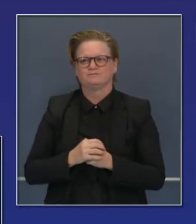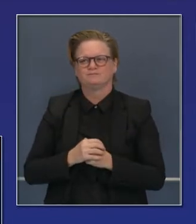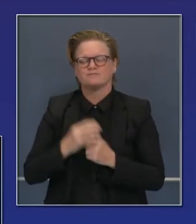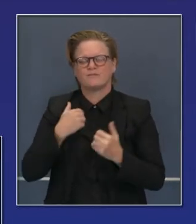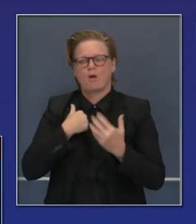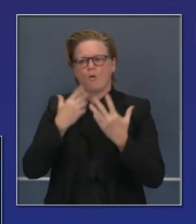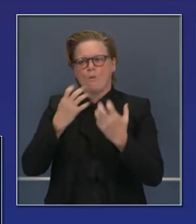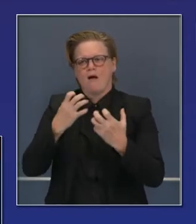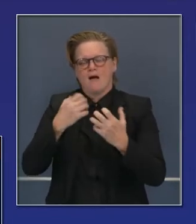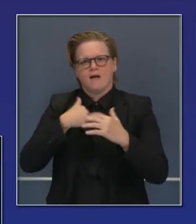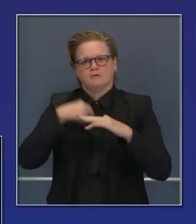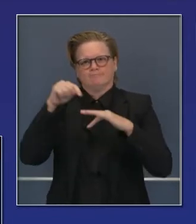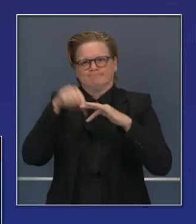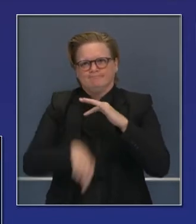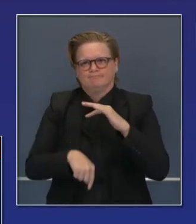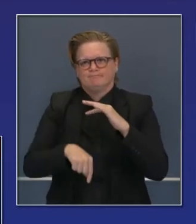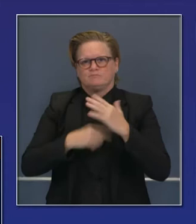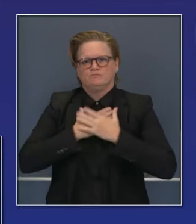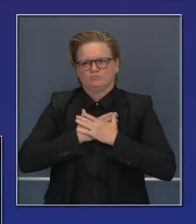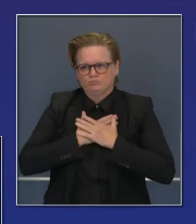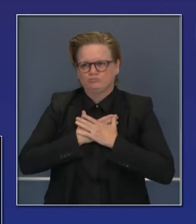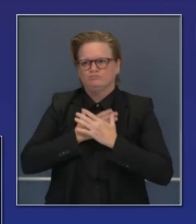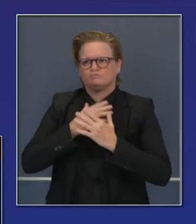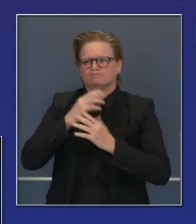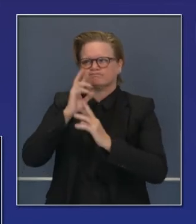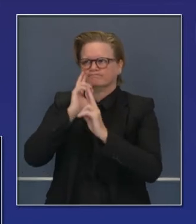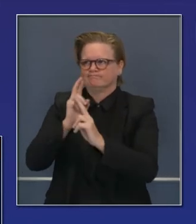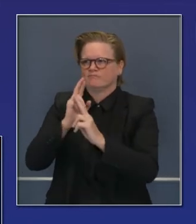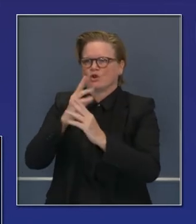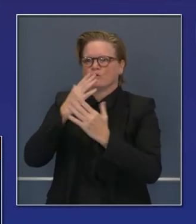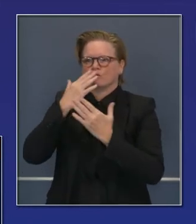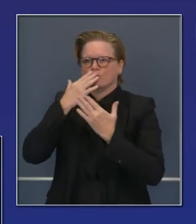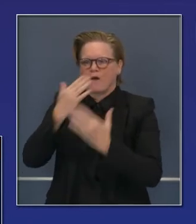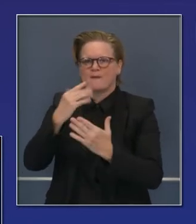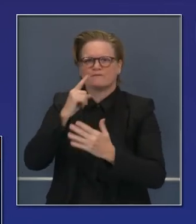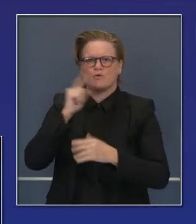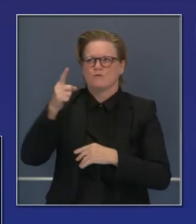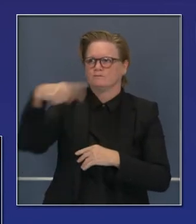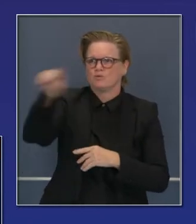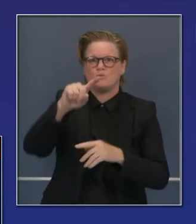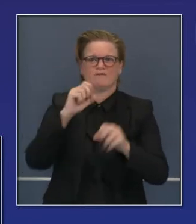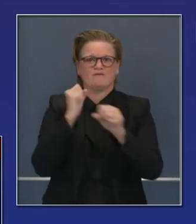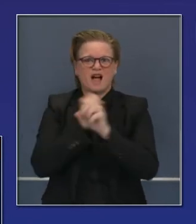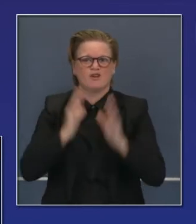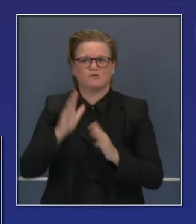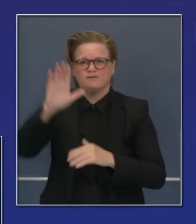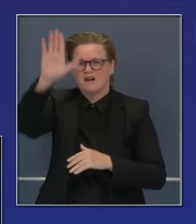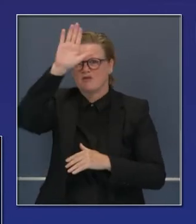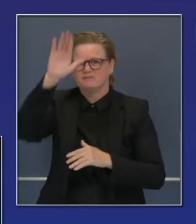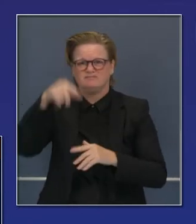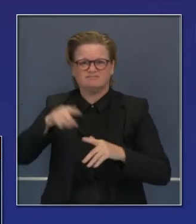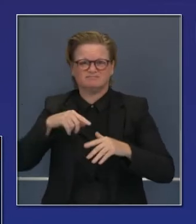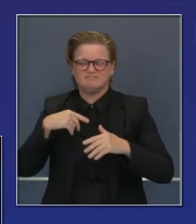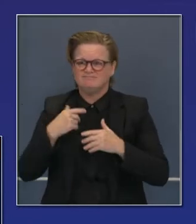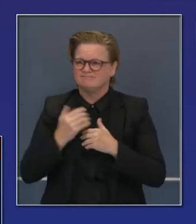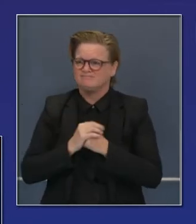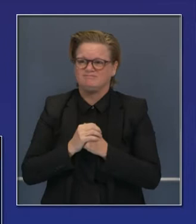y admiración profunda que tengo por nuestros bomberos. Para mí está clarísimo.